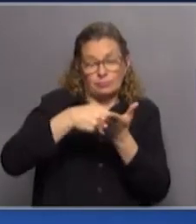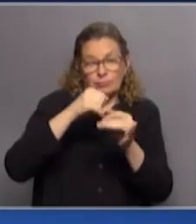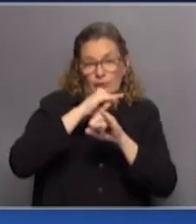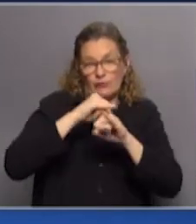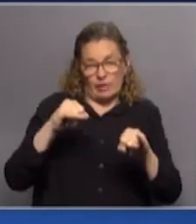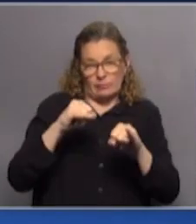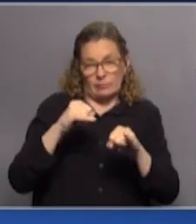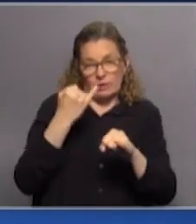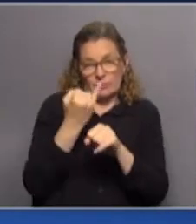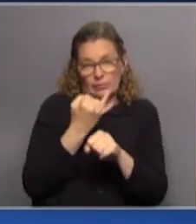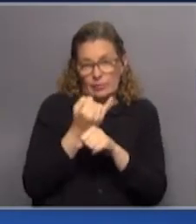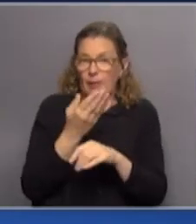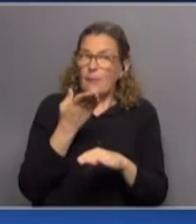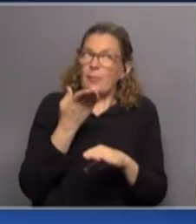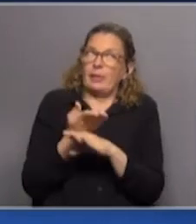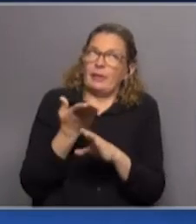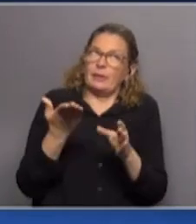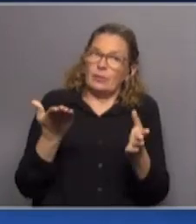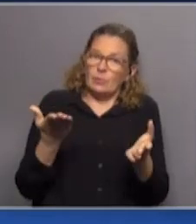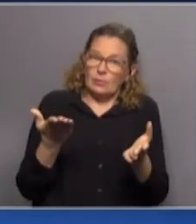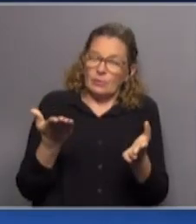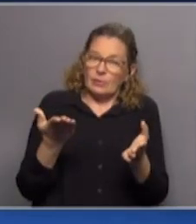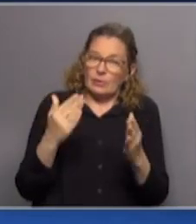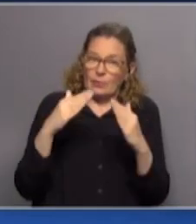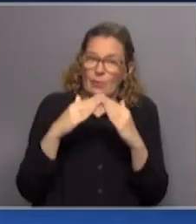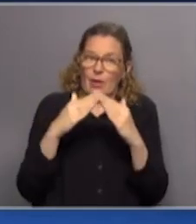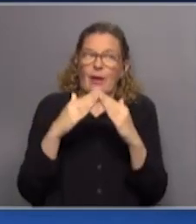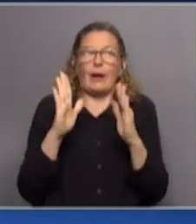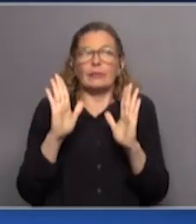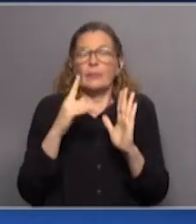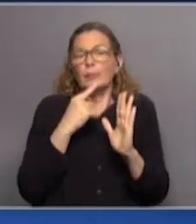O sea, es pedir como que uno en su casa